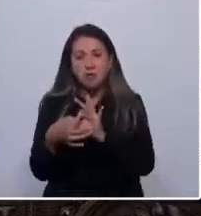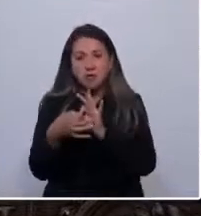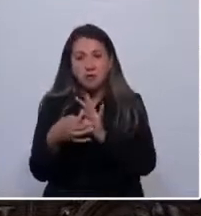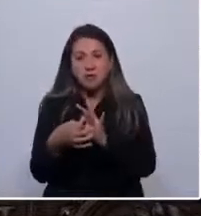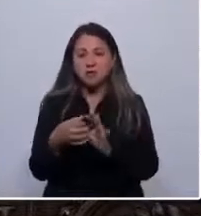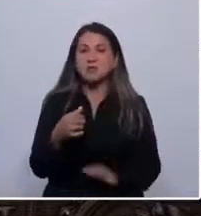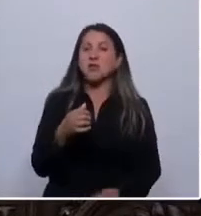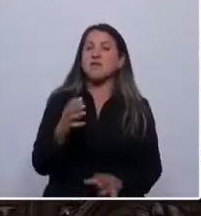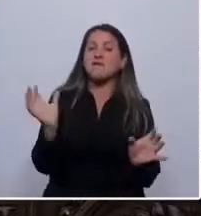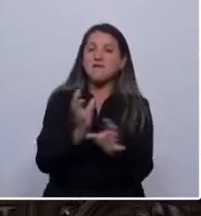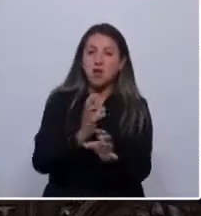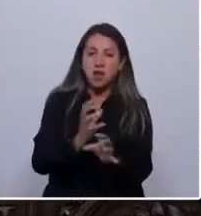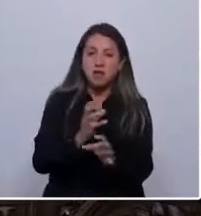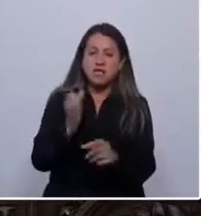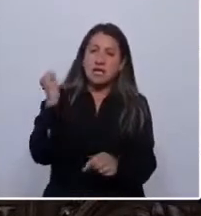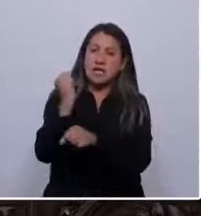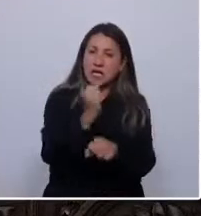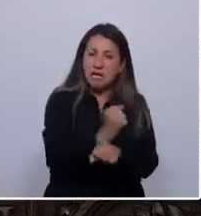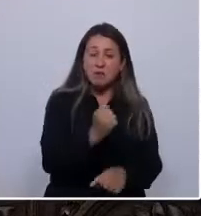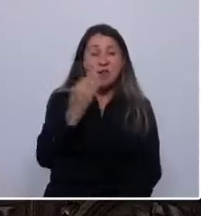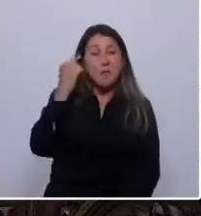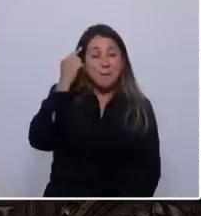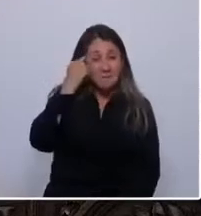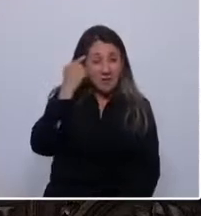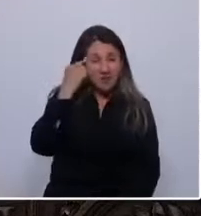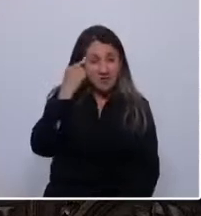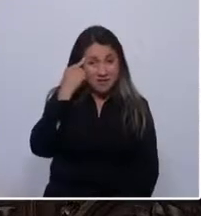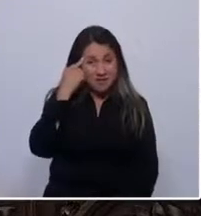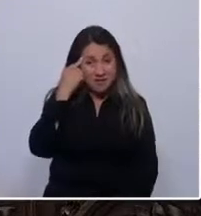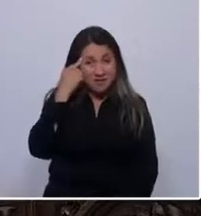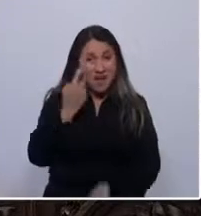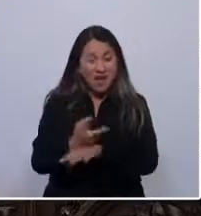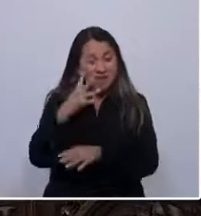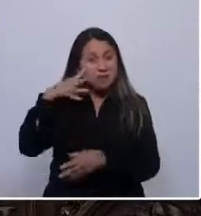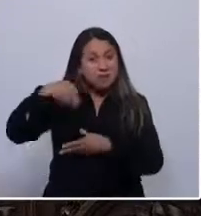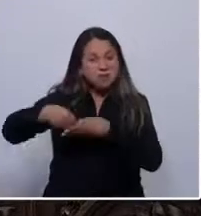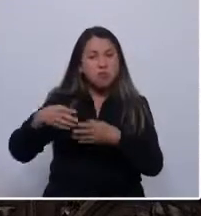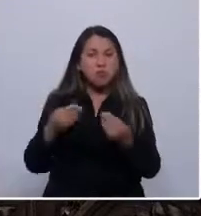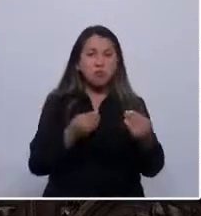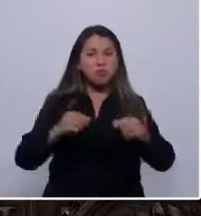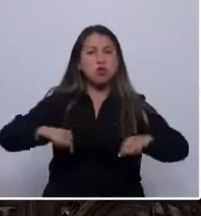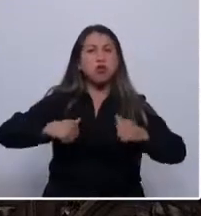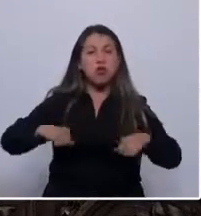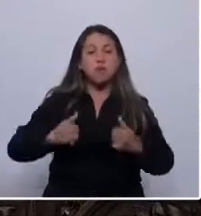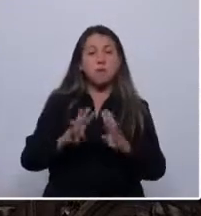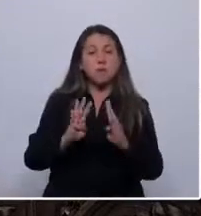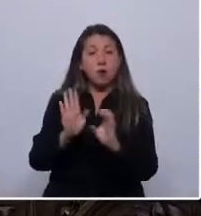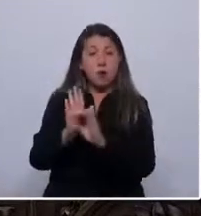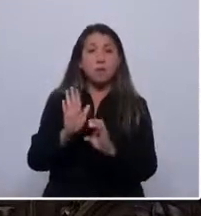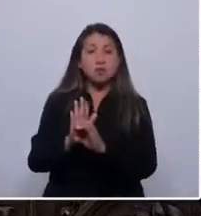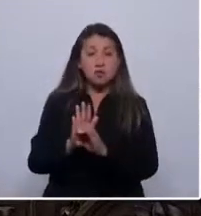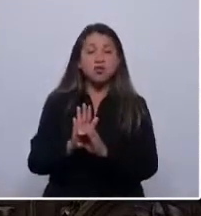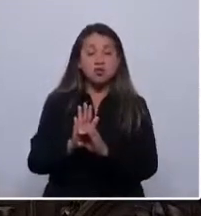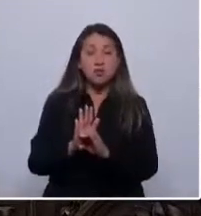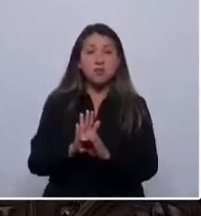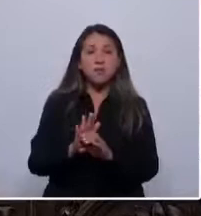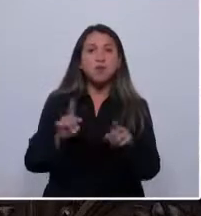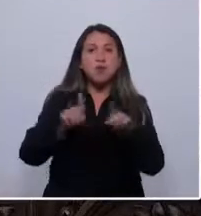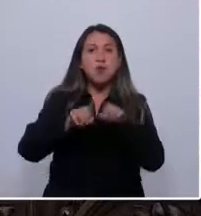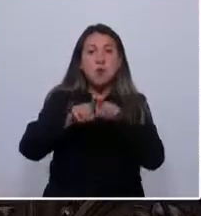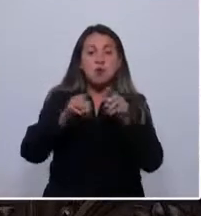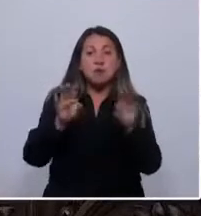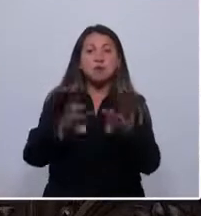violencia y crimen en las mentes y vidas de miles de jóvenes. La Convención Constitucional es también una ventana de